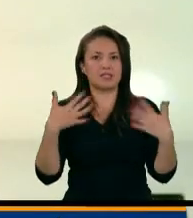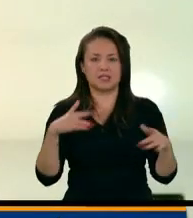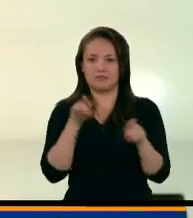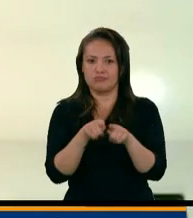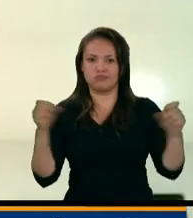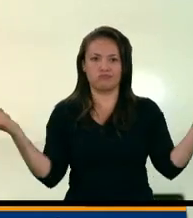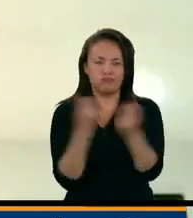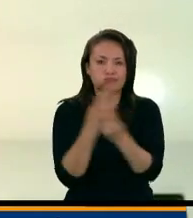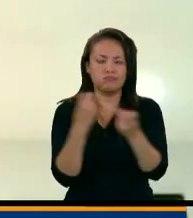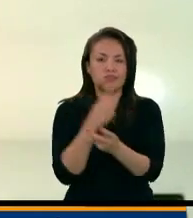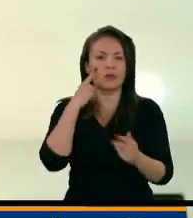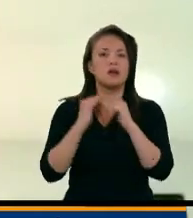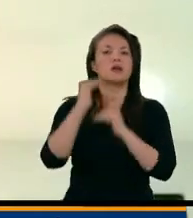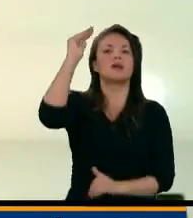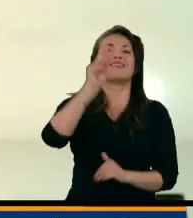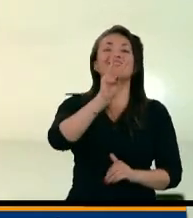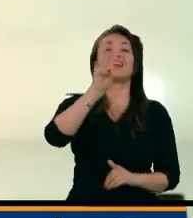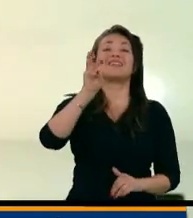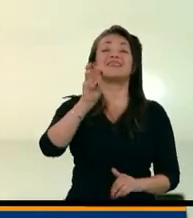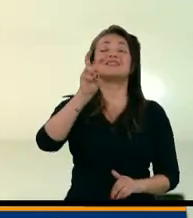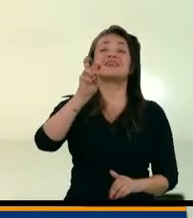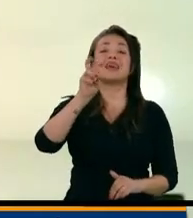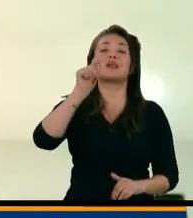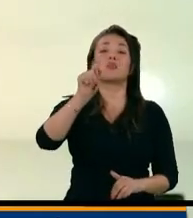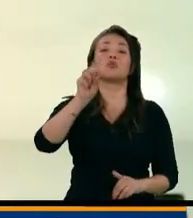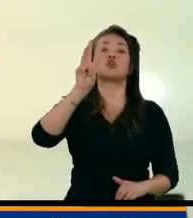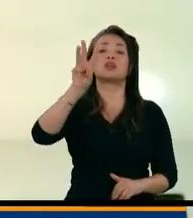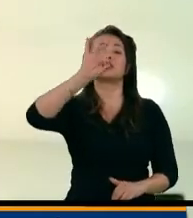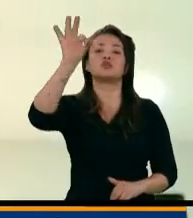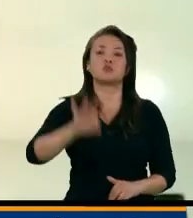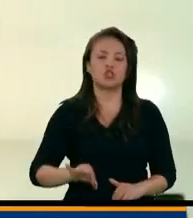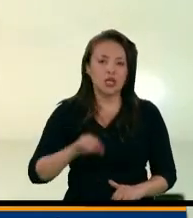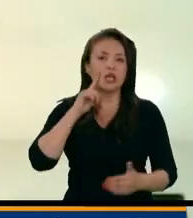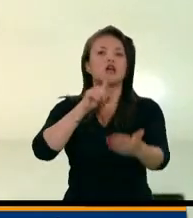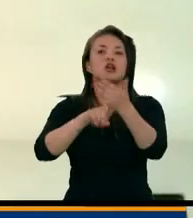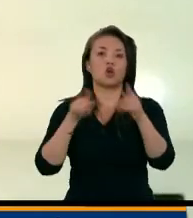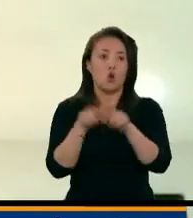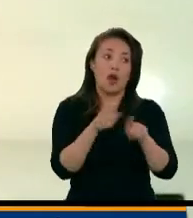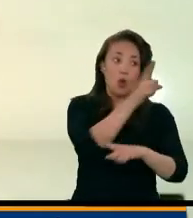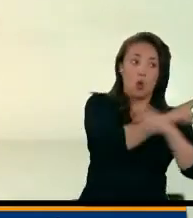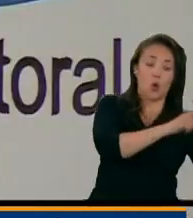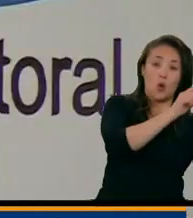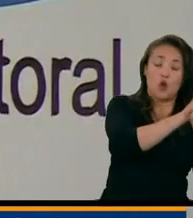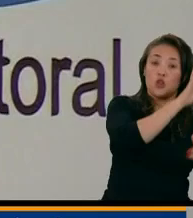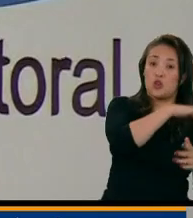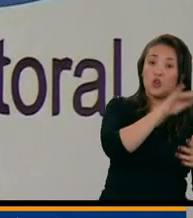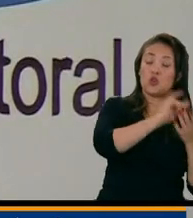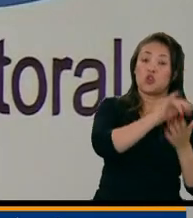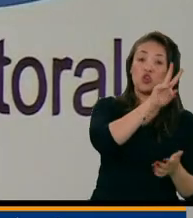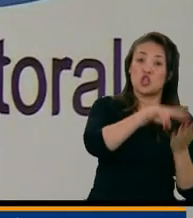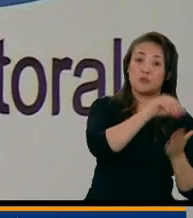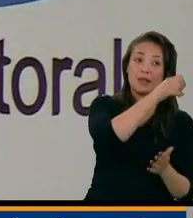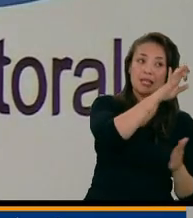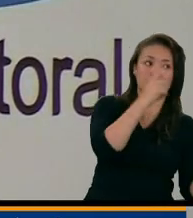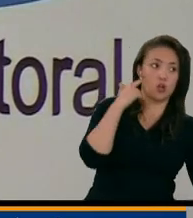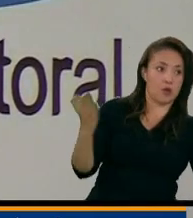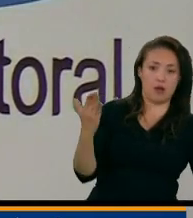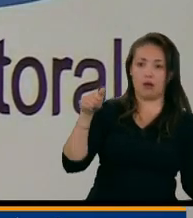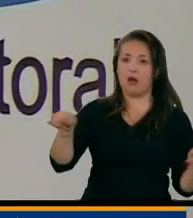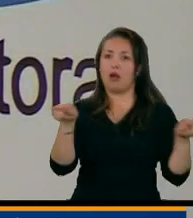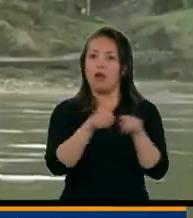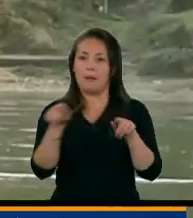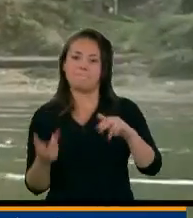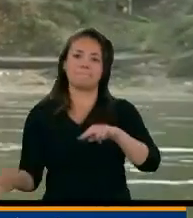específico, se registró un aumento del 37.3% respecto al mismo periodo de 2019. De acuerdo con el informe de riesgo